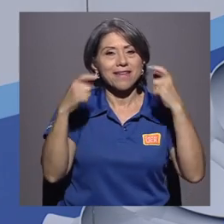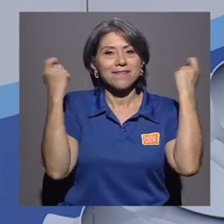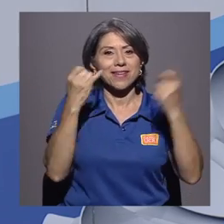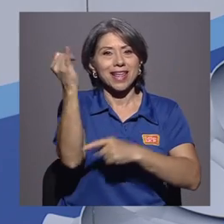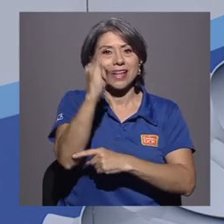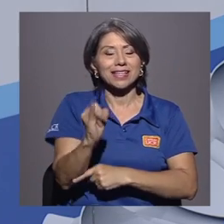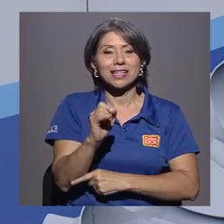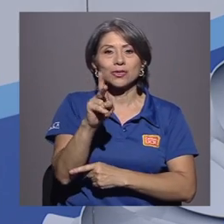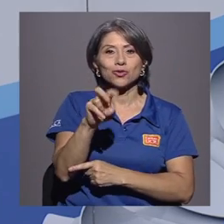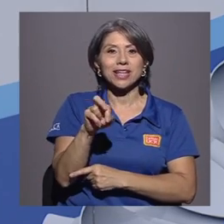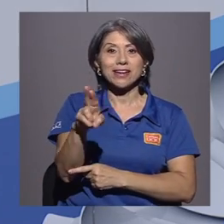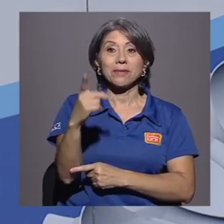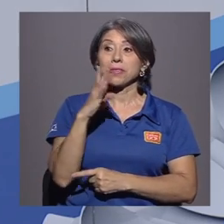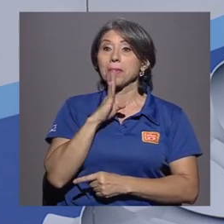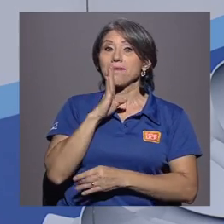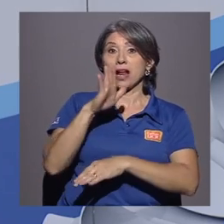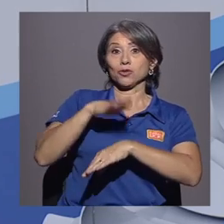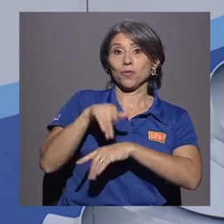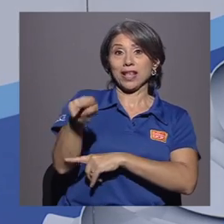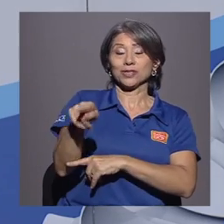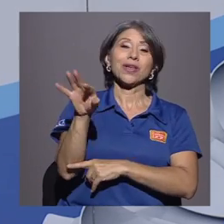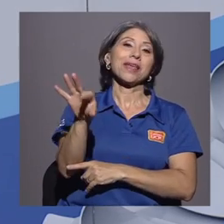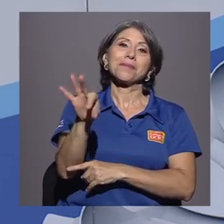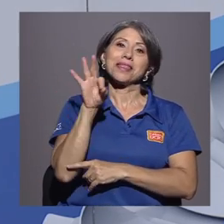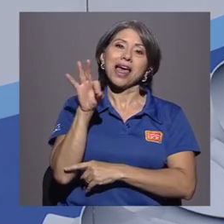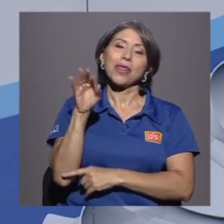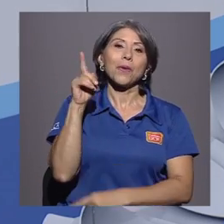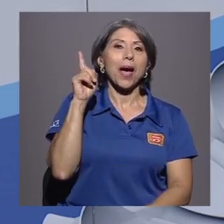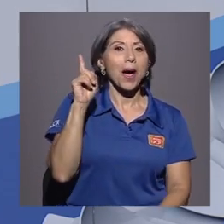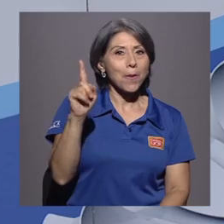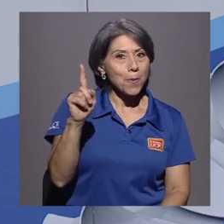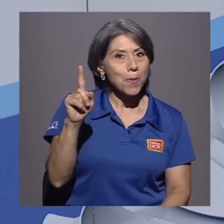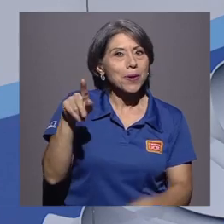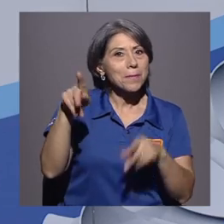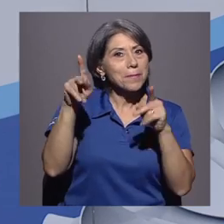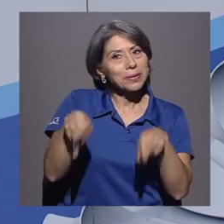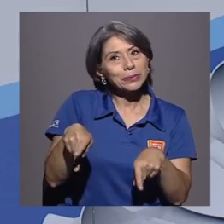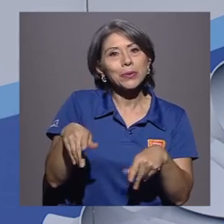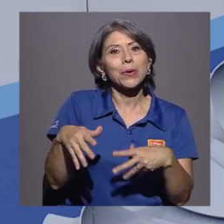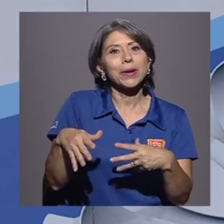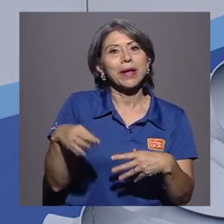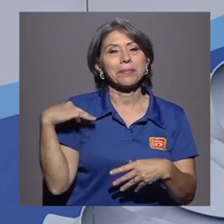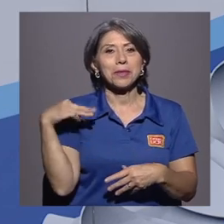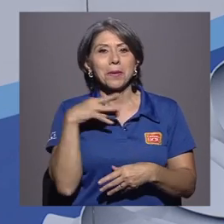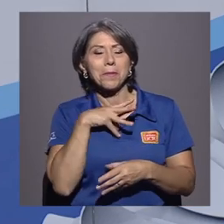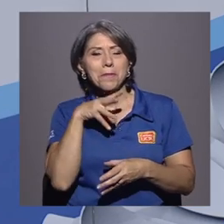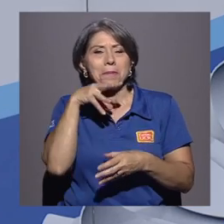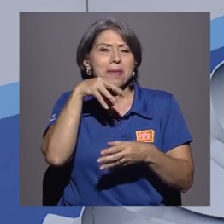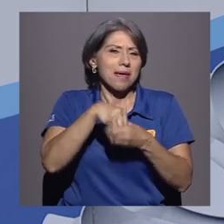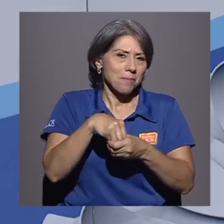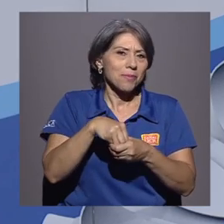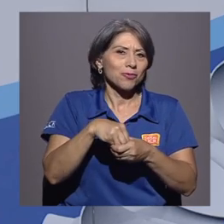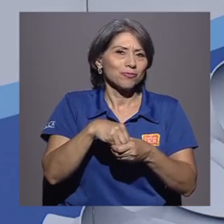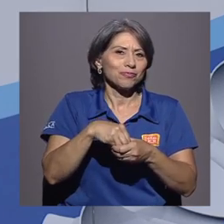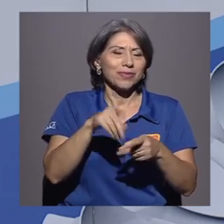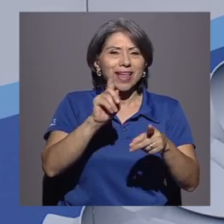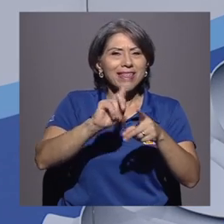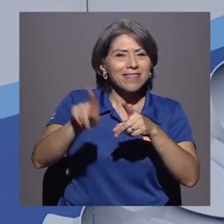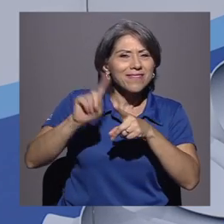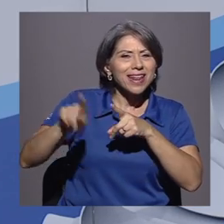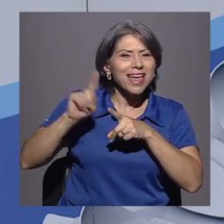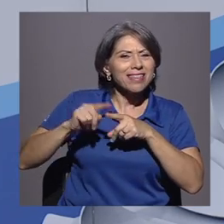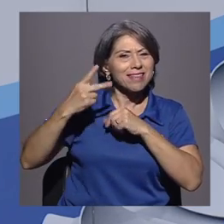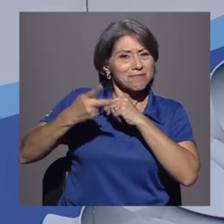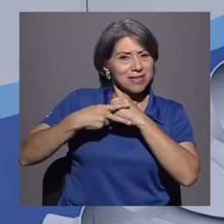UCR. Y para hablar al respecto sobre ella, he invitado a uno de sus miembros a lo largo de diferentes